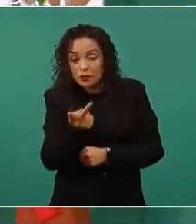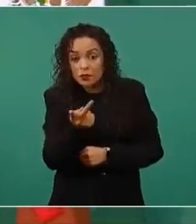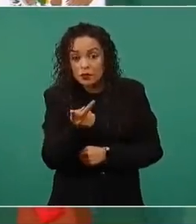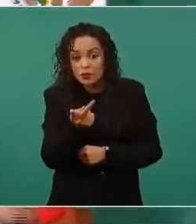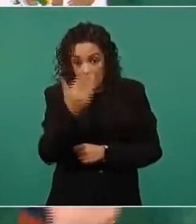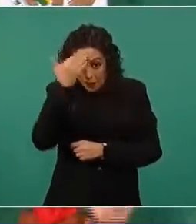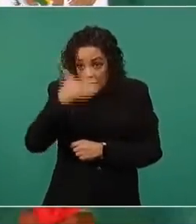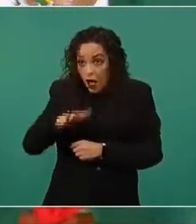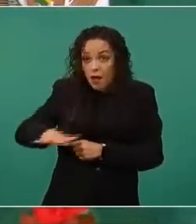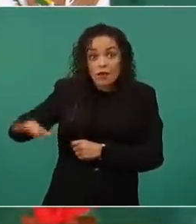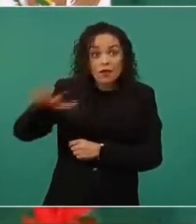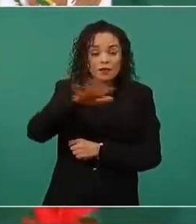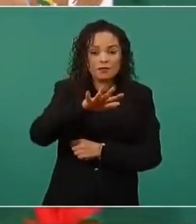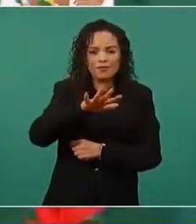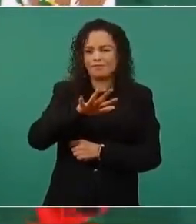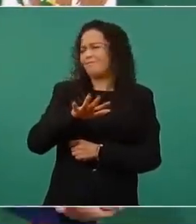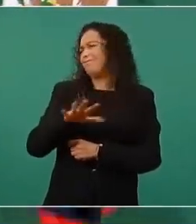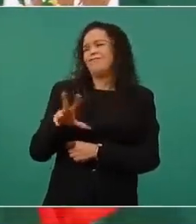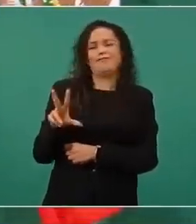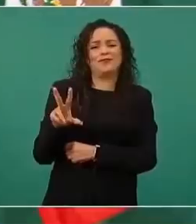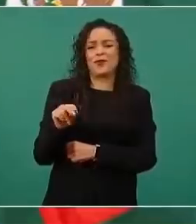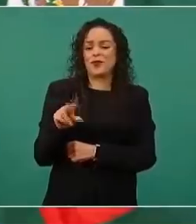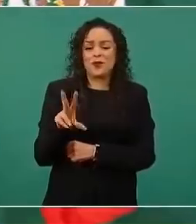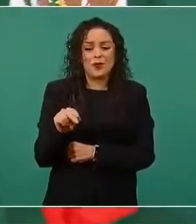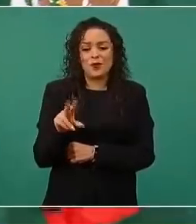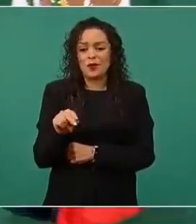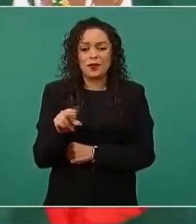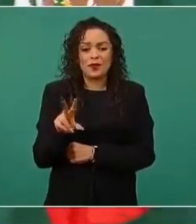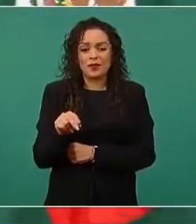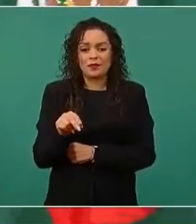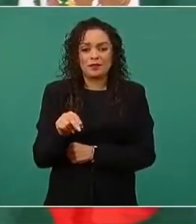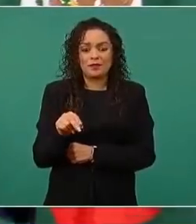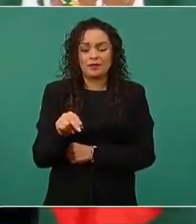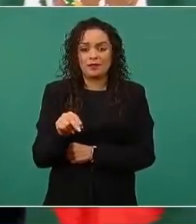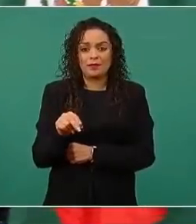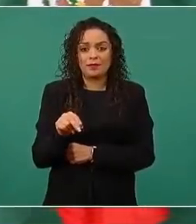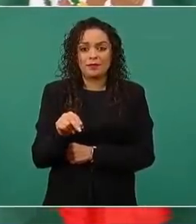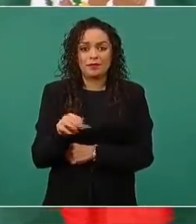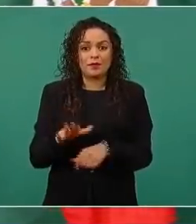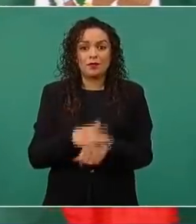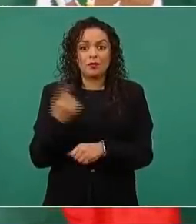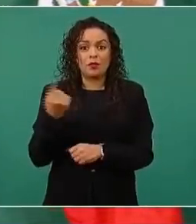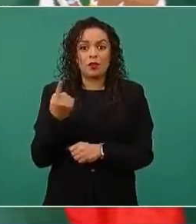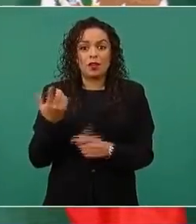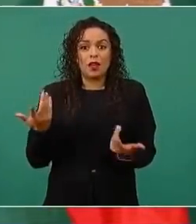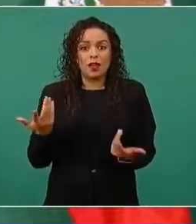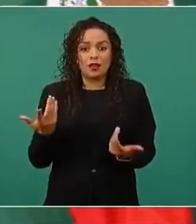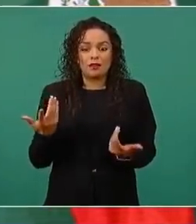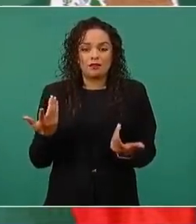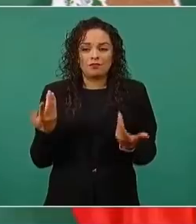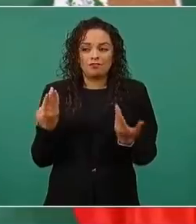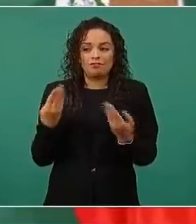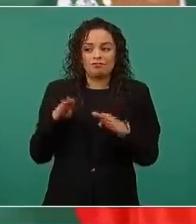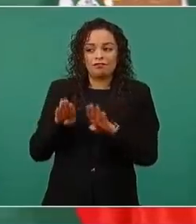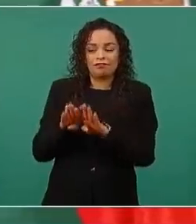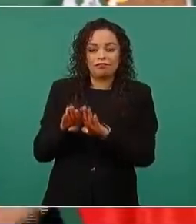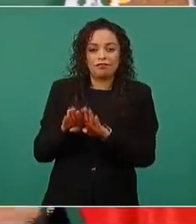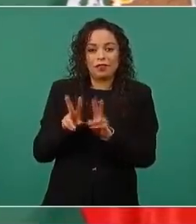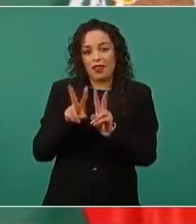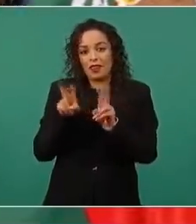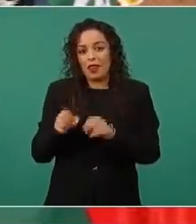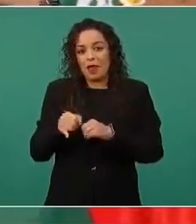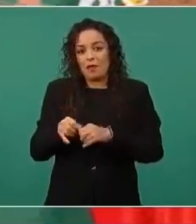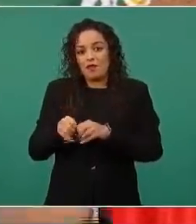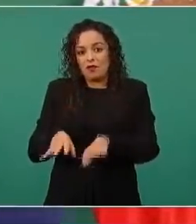porque además tenían todo un cerco informativo con el control